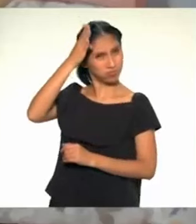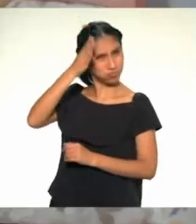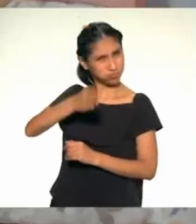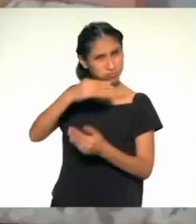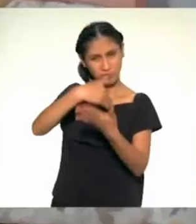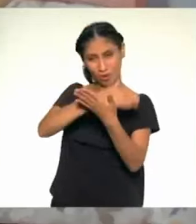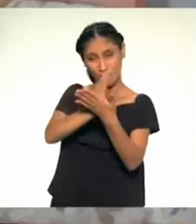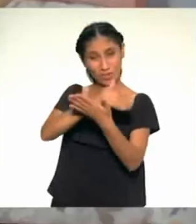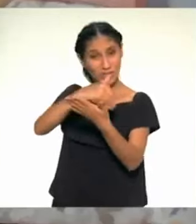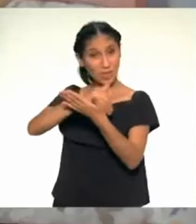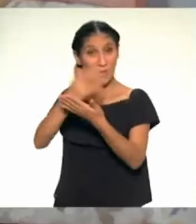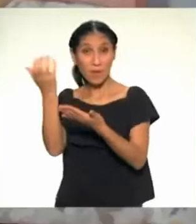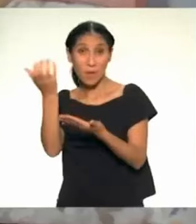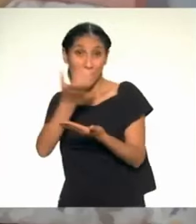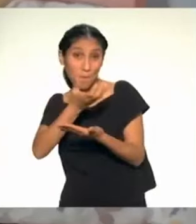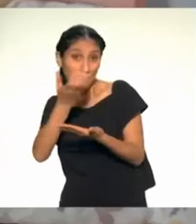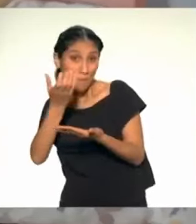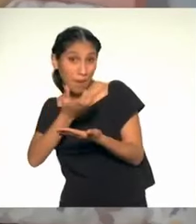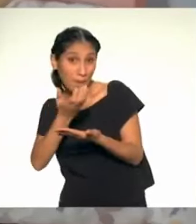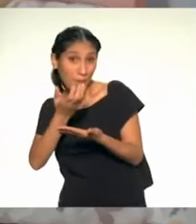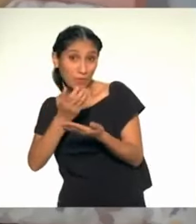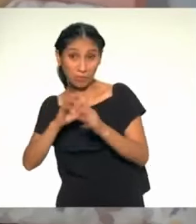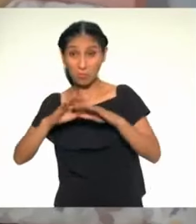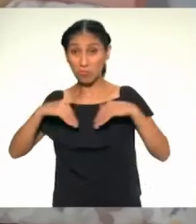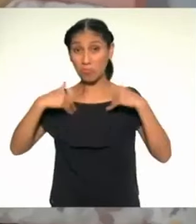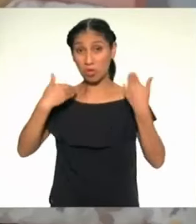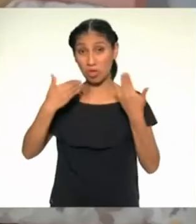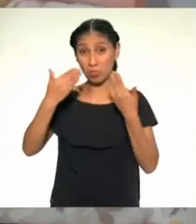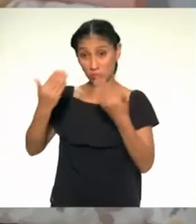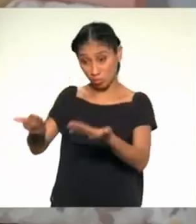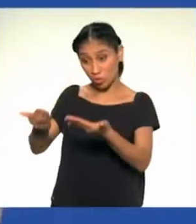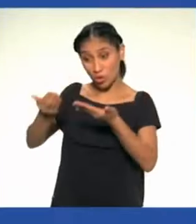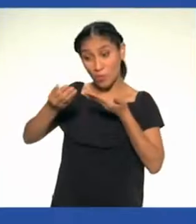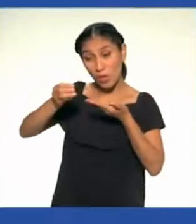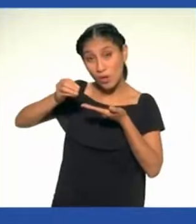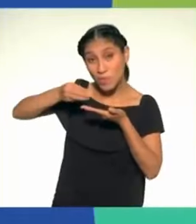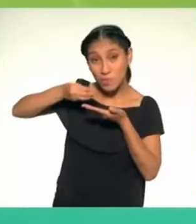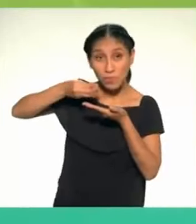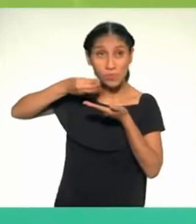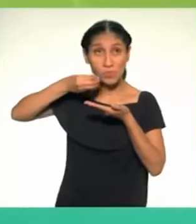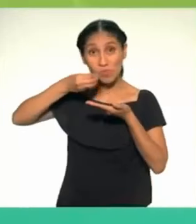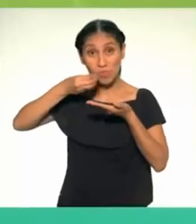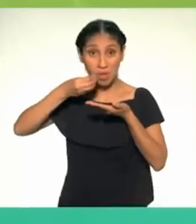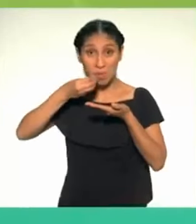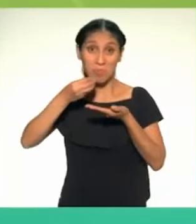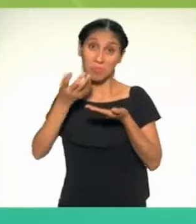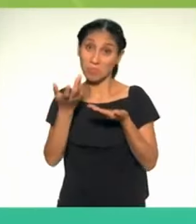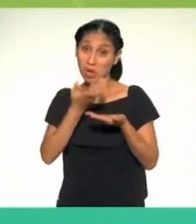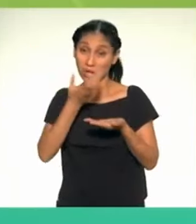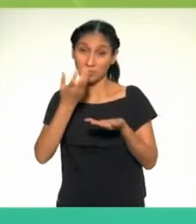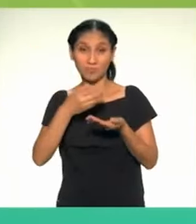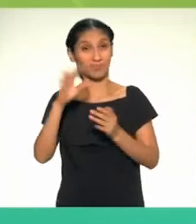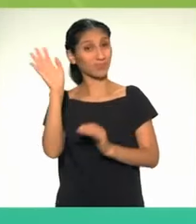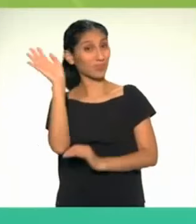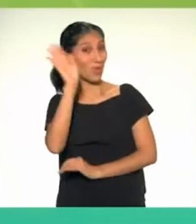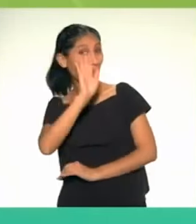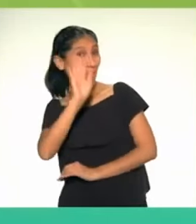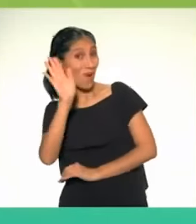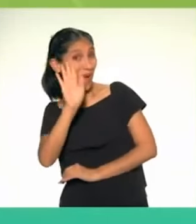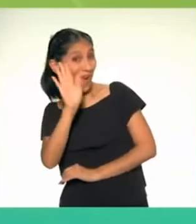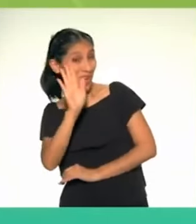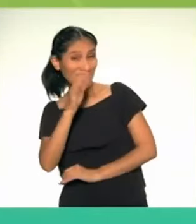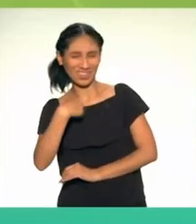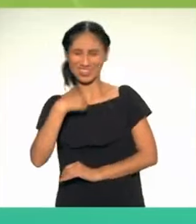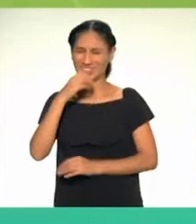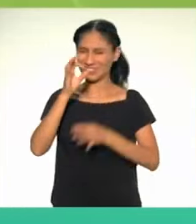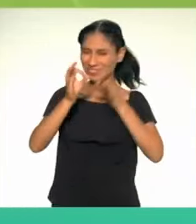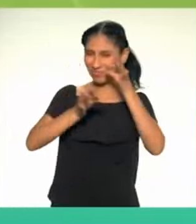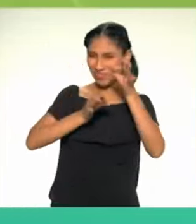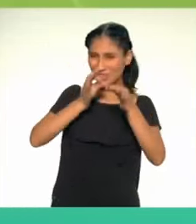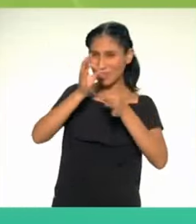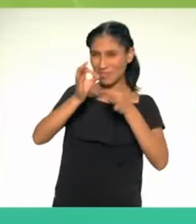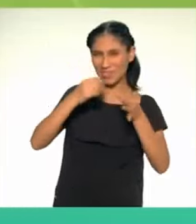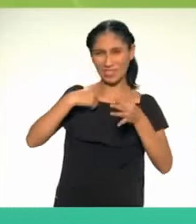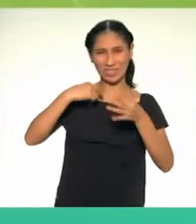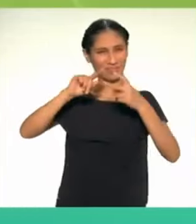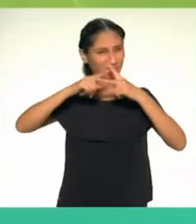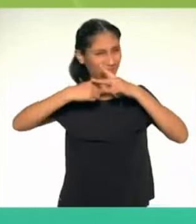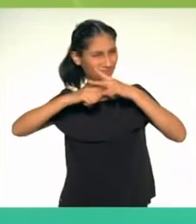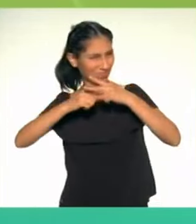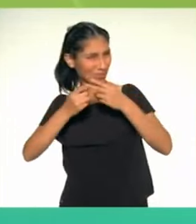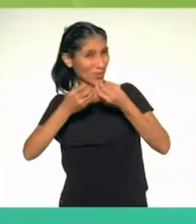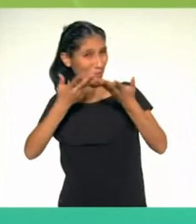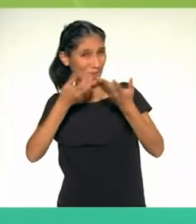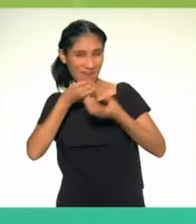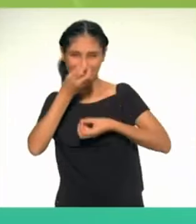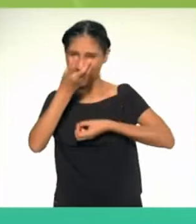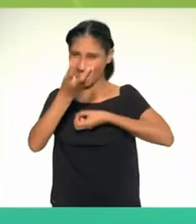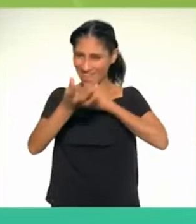o invitar a una papita a contarnos su historia. Hola, les voy a explicar mis orígenes. Ahí